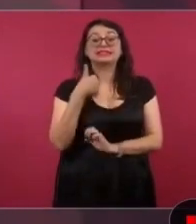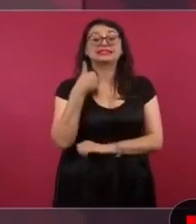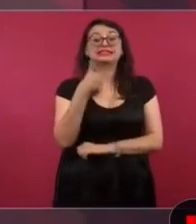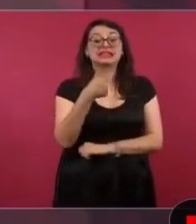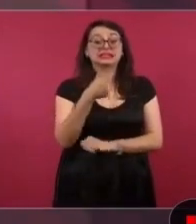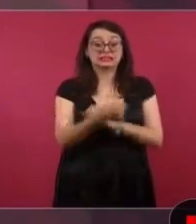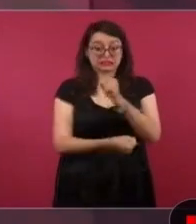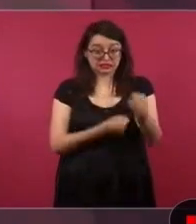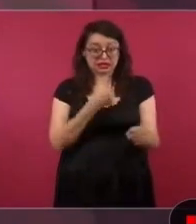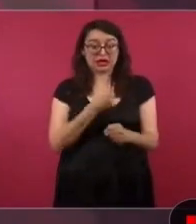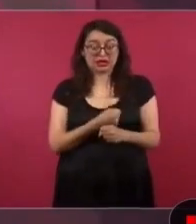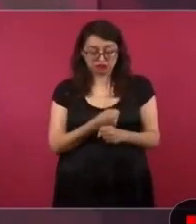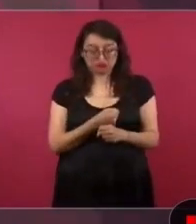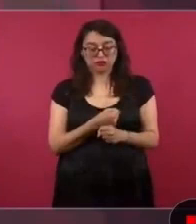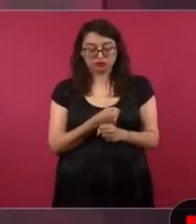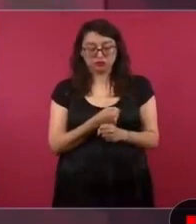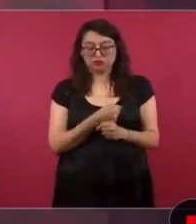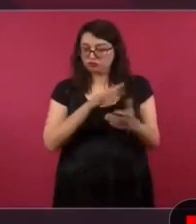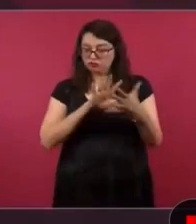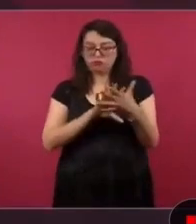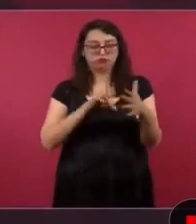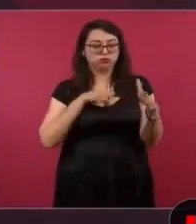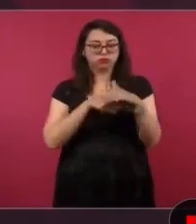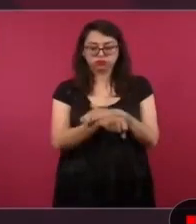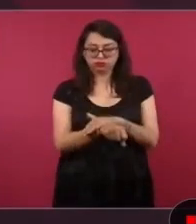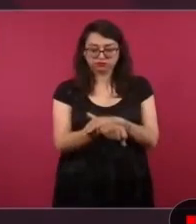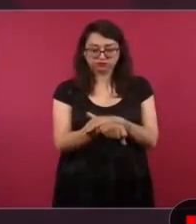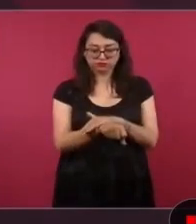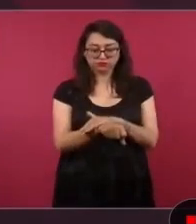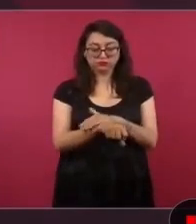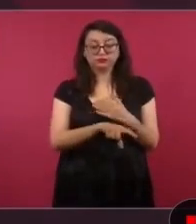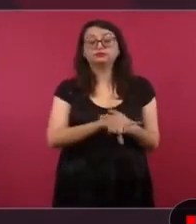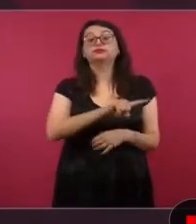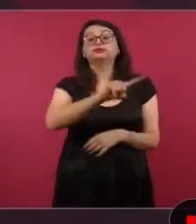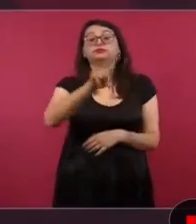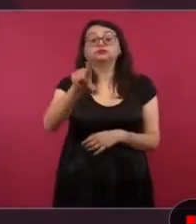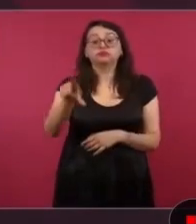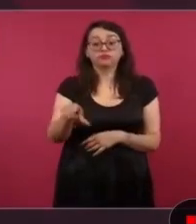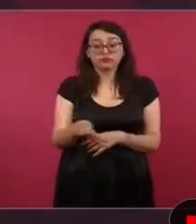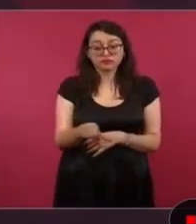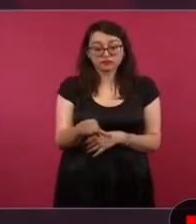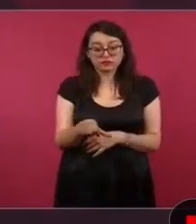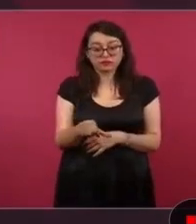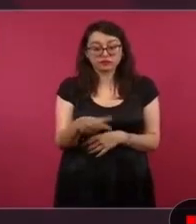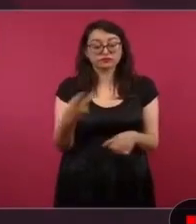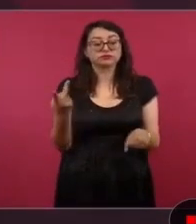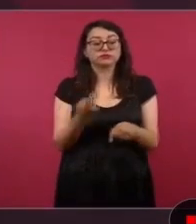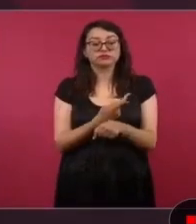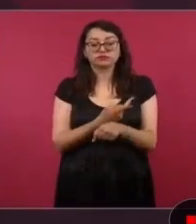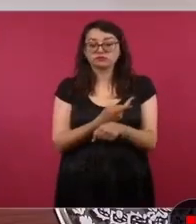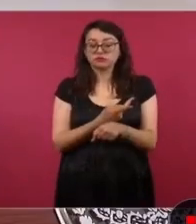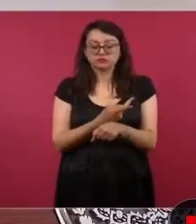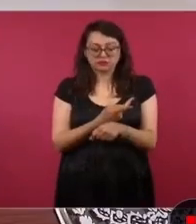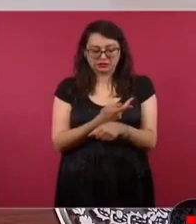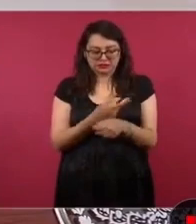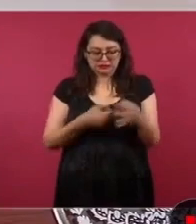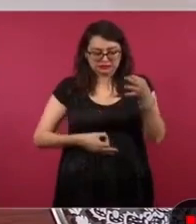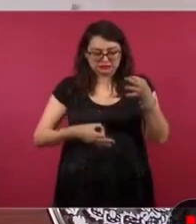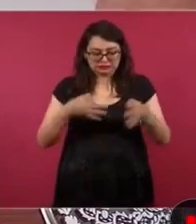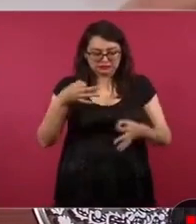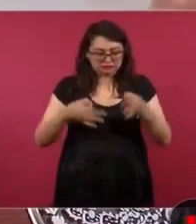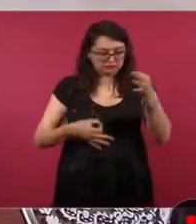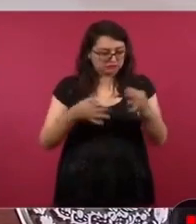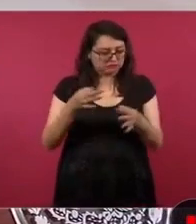que lo liberaron, cumplió.